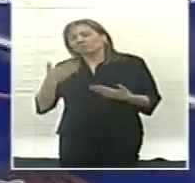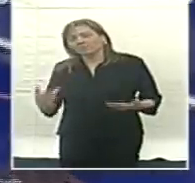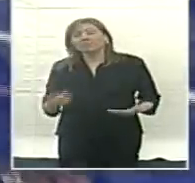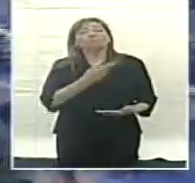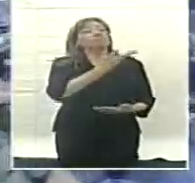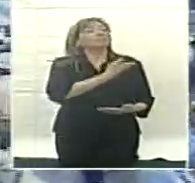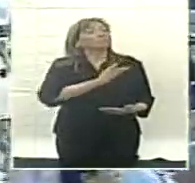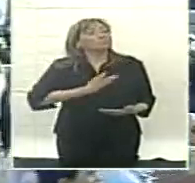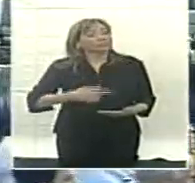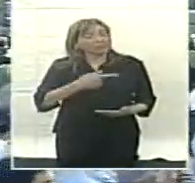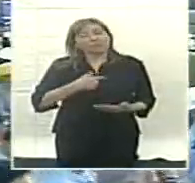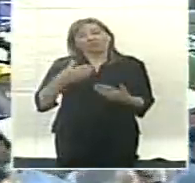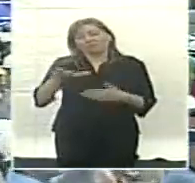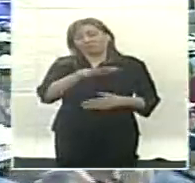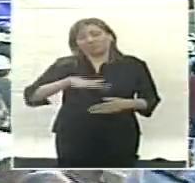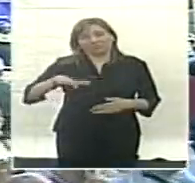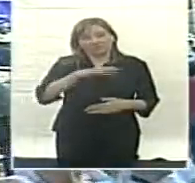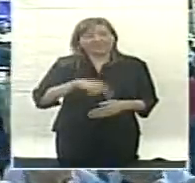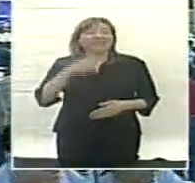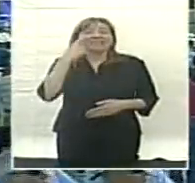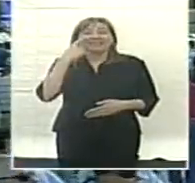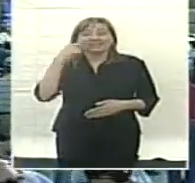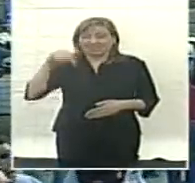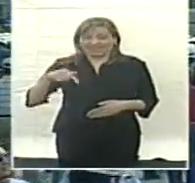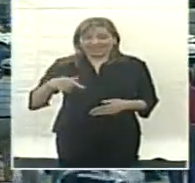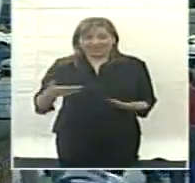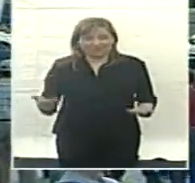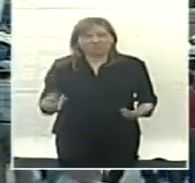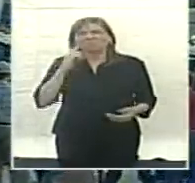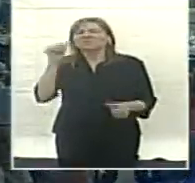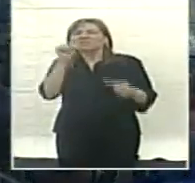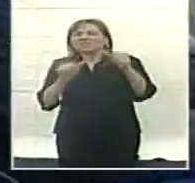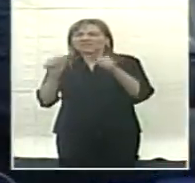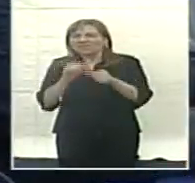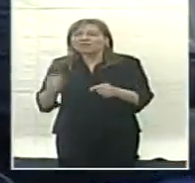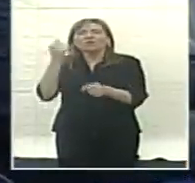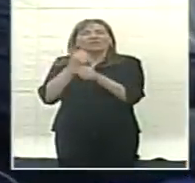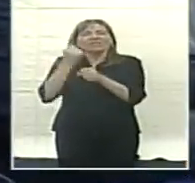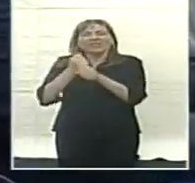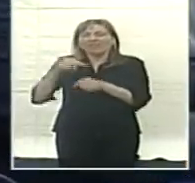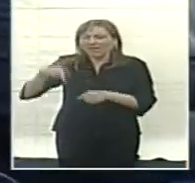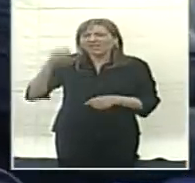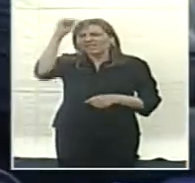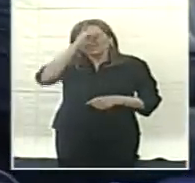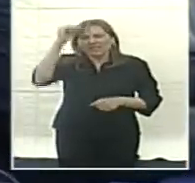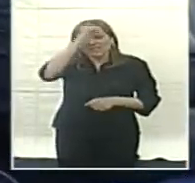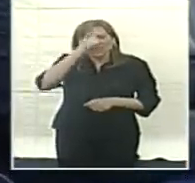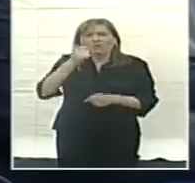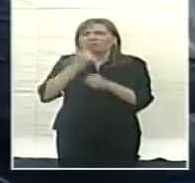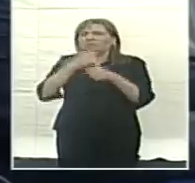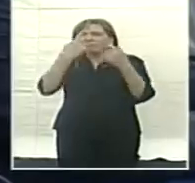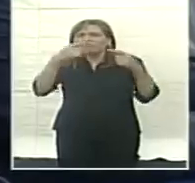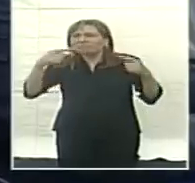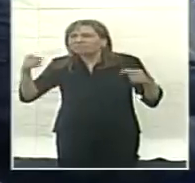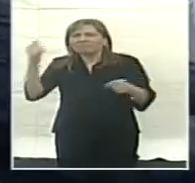Gobernador de la provincia, señor Intendente, científicos, operarios, ingenieros, obreros.